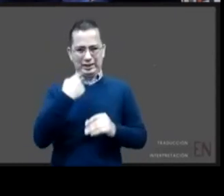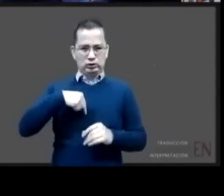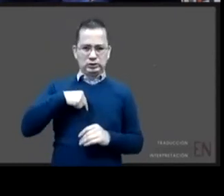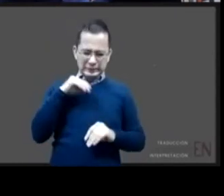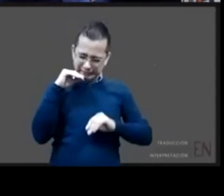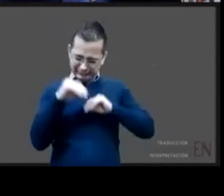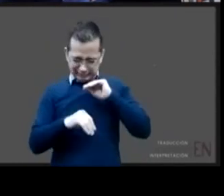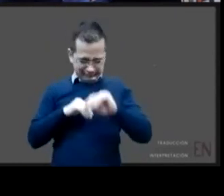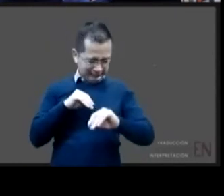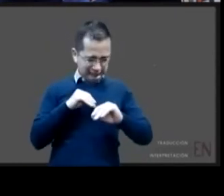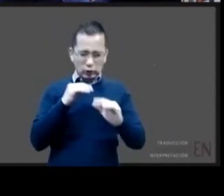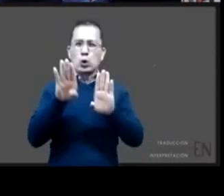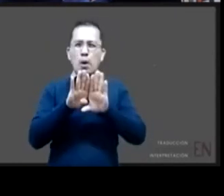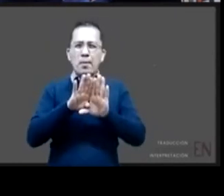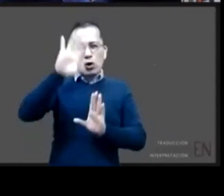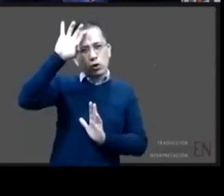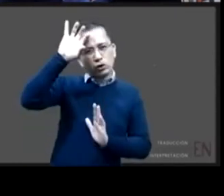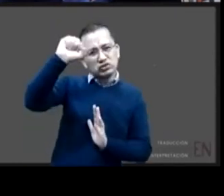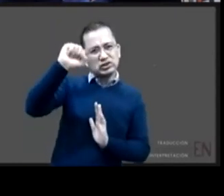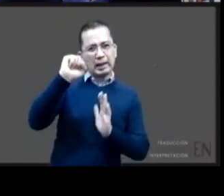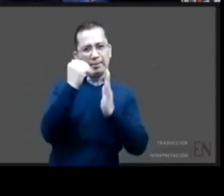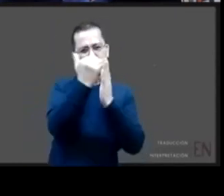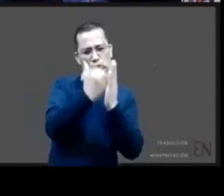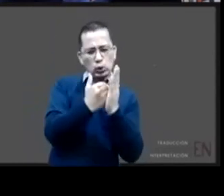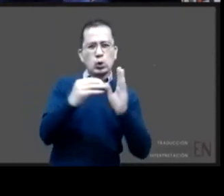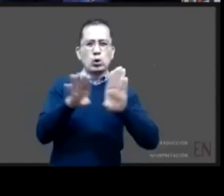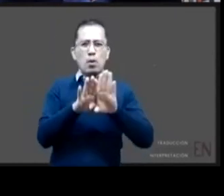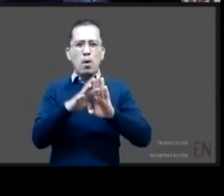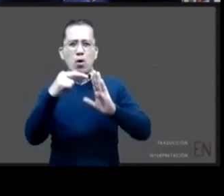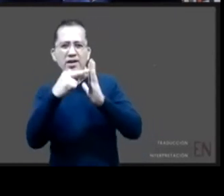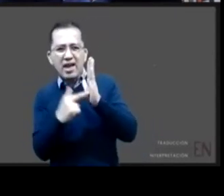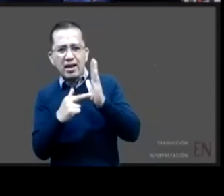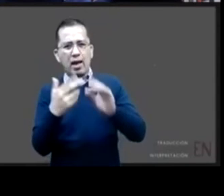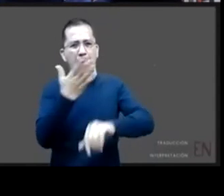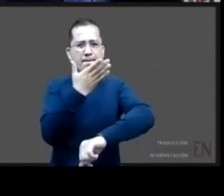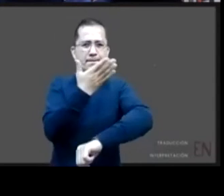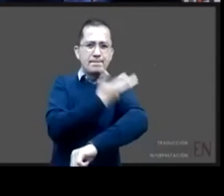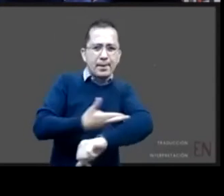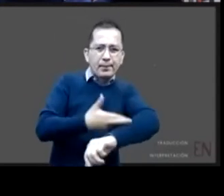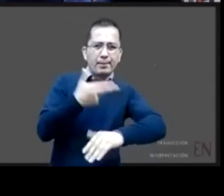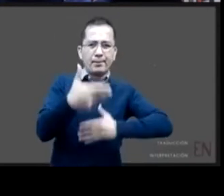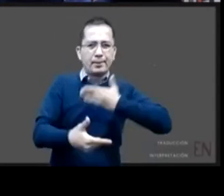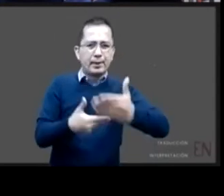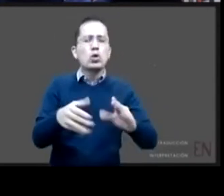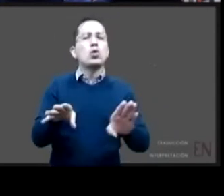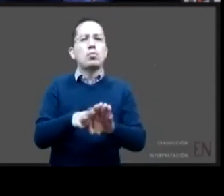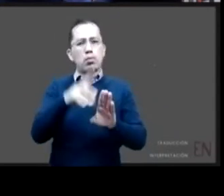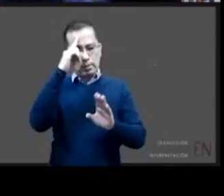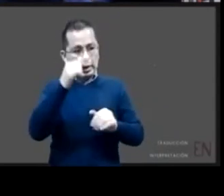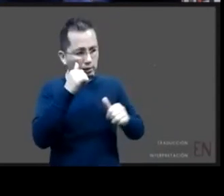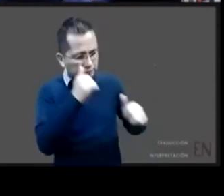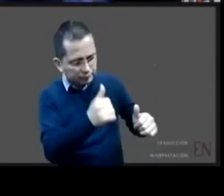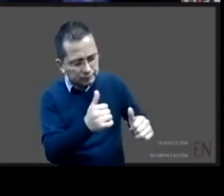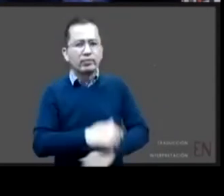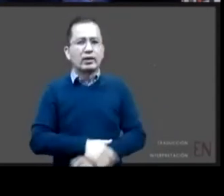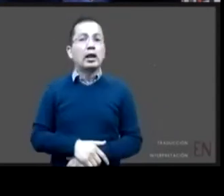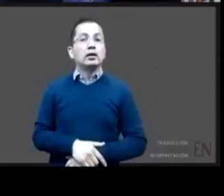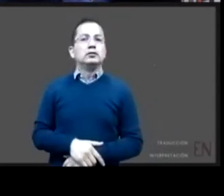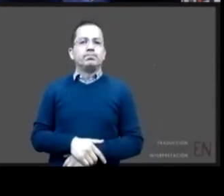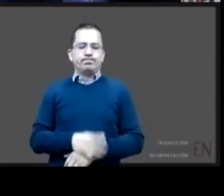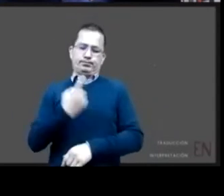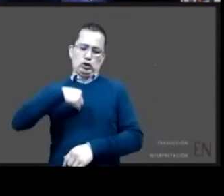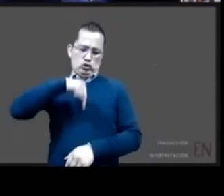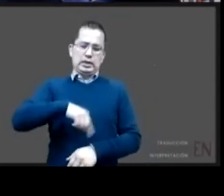para partir con algún protocolo y vimos la necesidad de que aquí en el Estado de Sonora